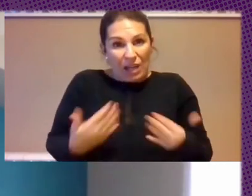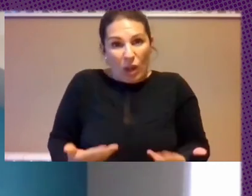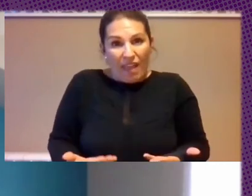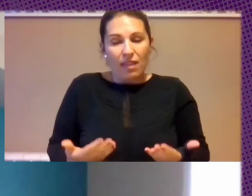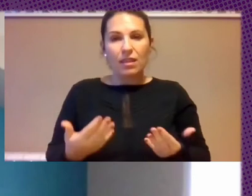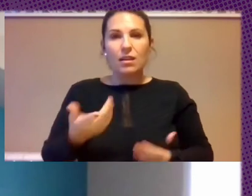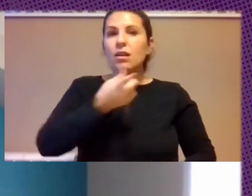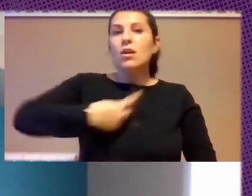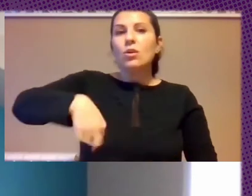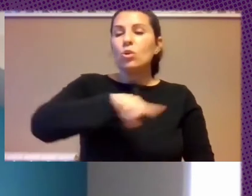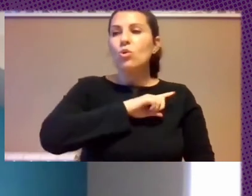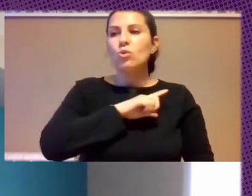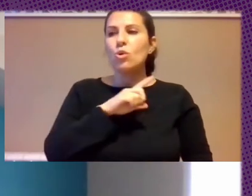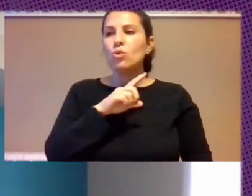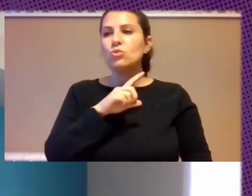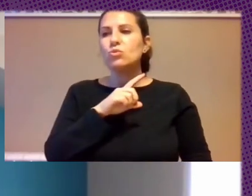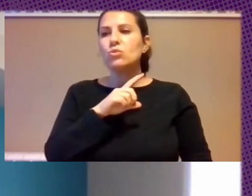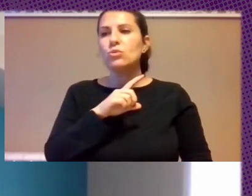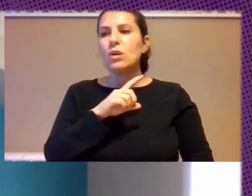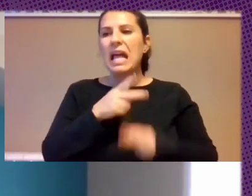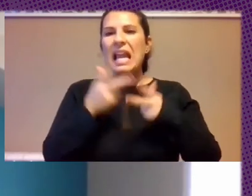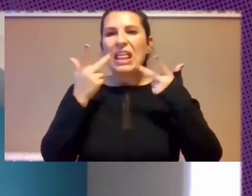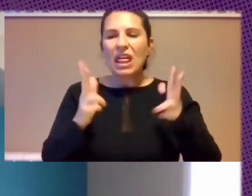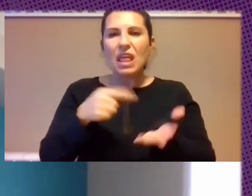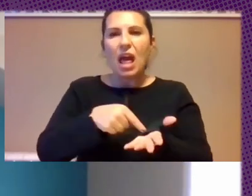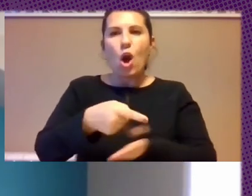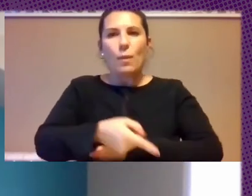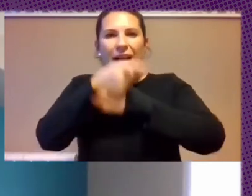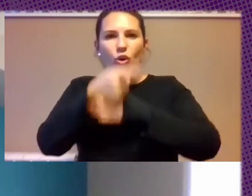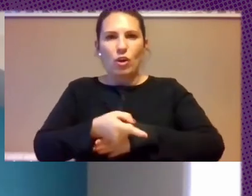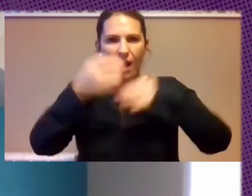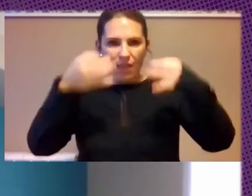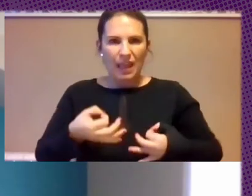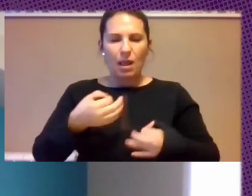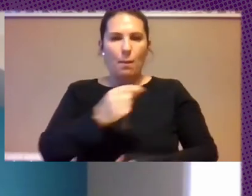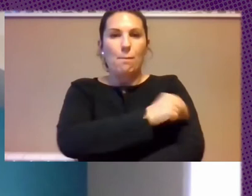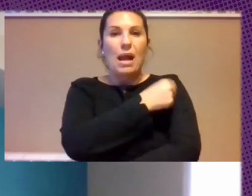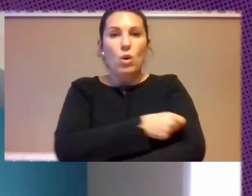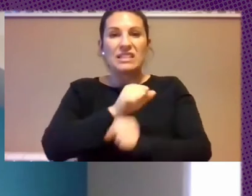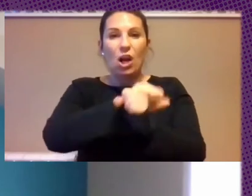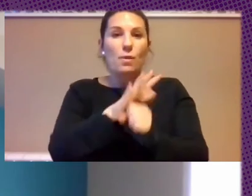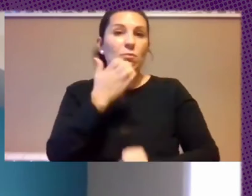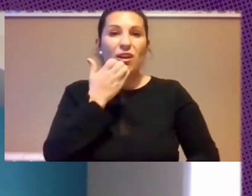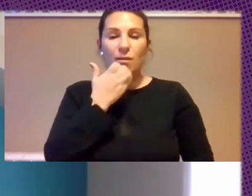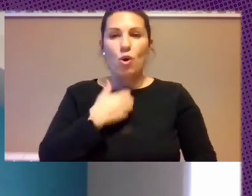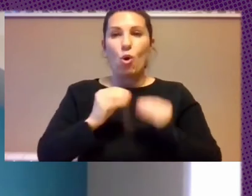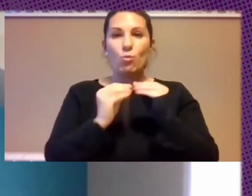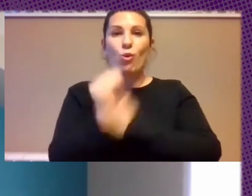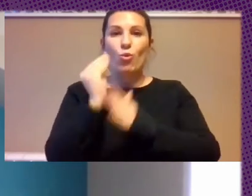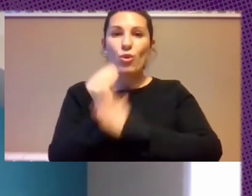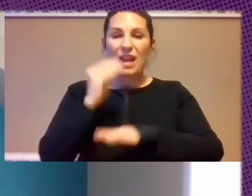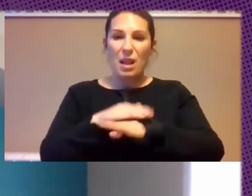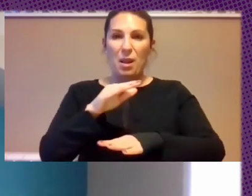Producir Declarar Licencia Obligatoria De Las Vacunas De COVID Y Producirlas Las Vacunas Que Necesitamos Para Salvar